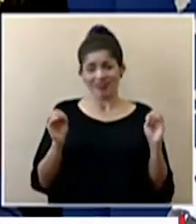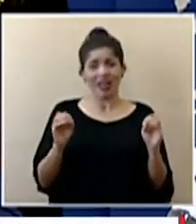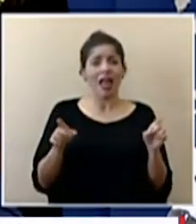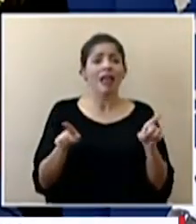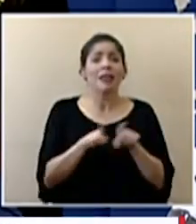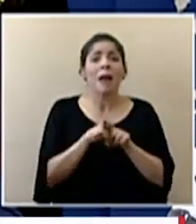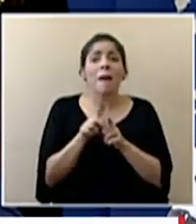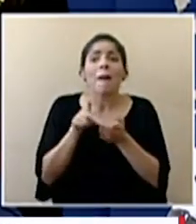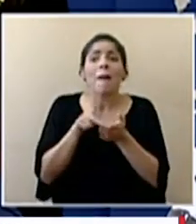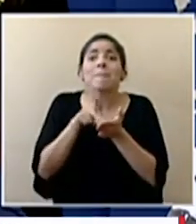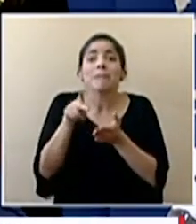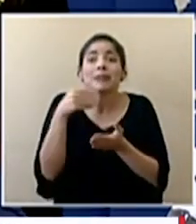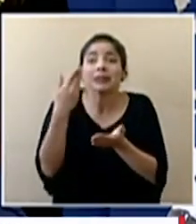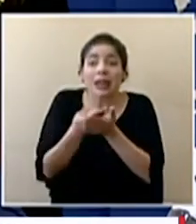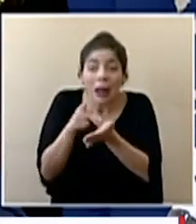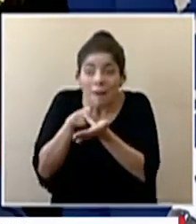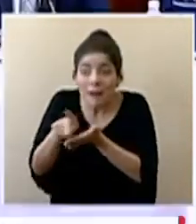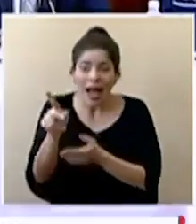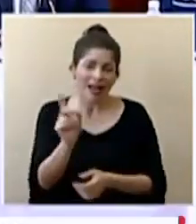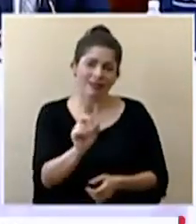hacer ningún pago local allá